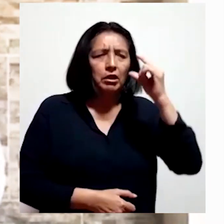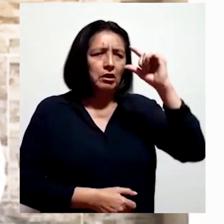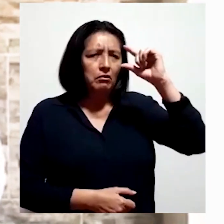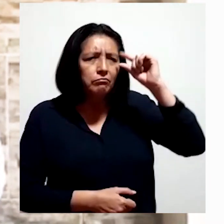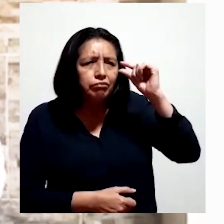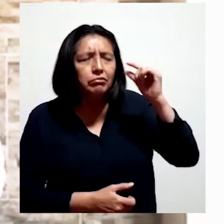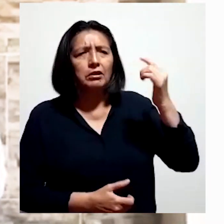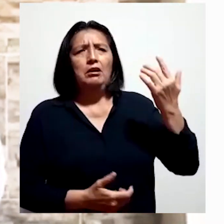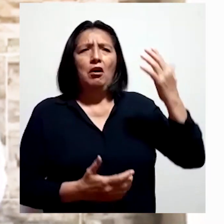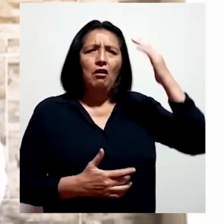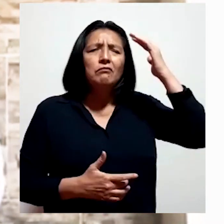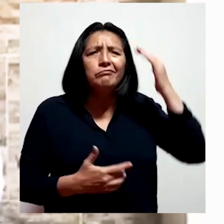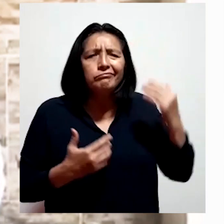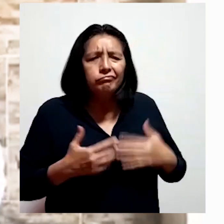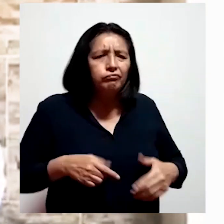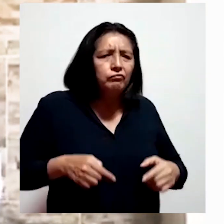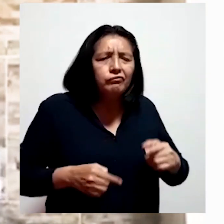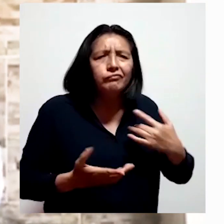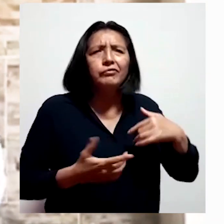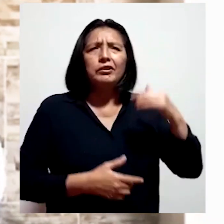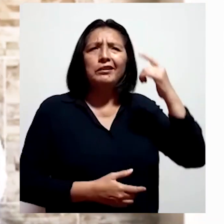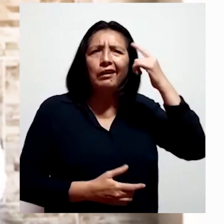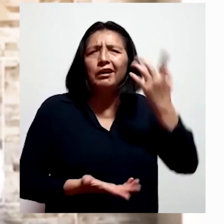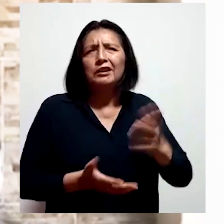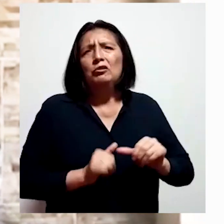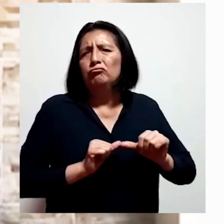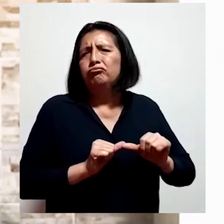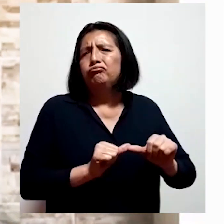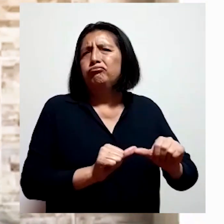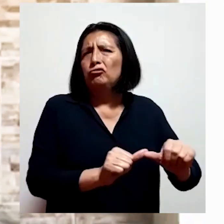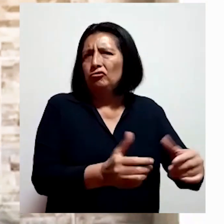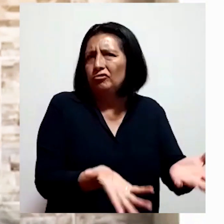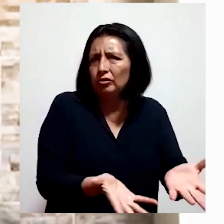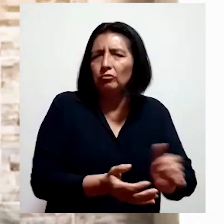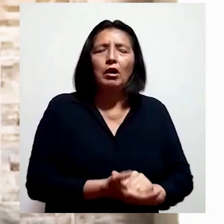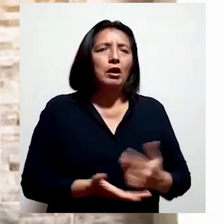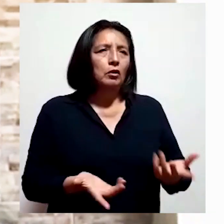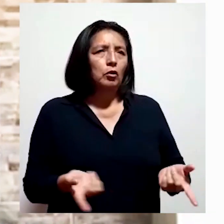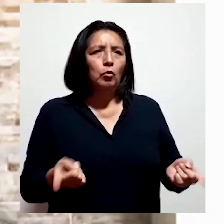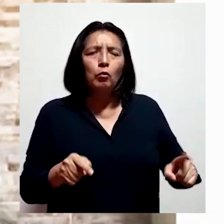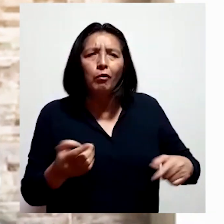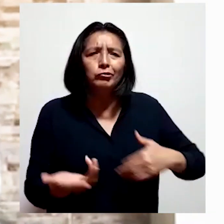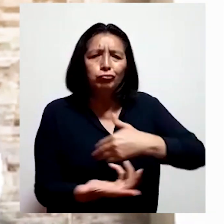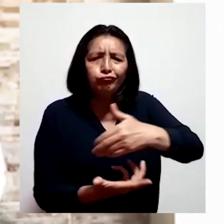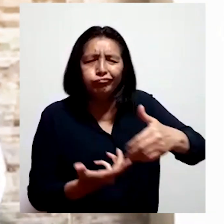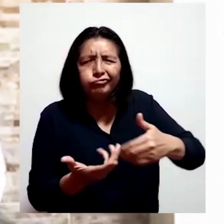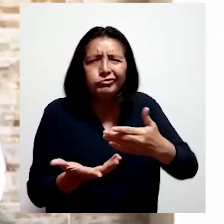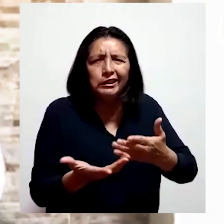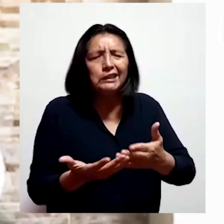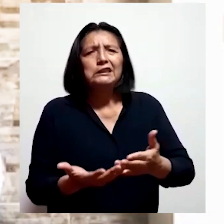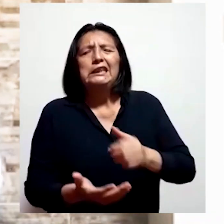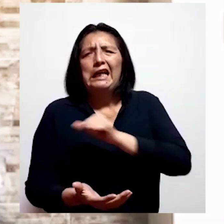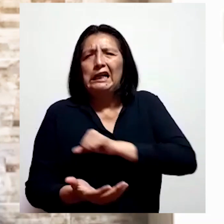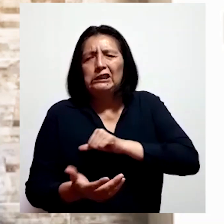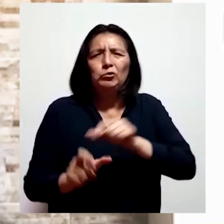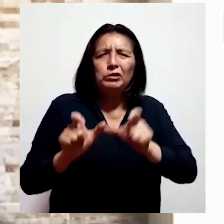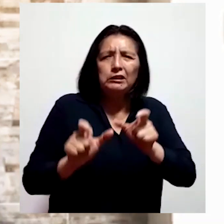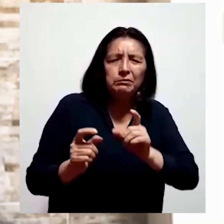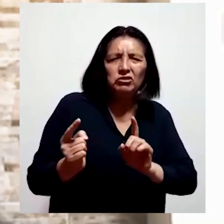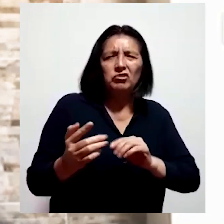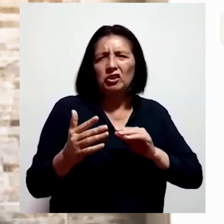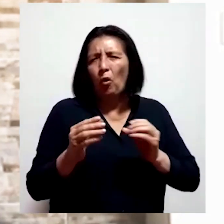más deficiencias físicas, sensoriales, mentales o intelectuales de carácter permanente, que al interactuar con diversas barreras